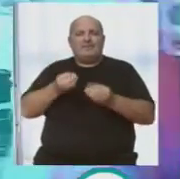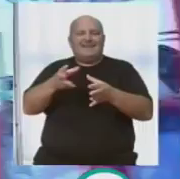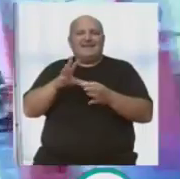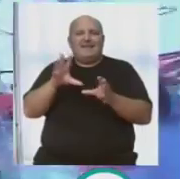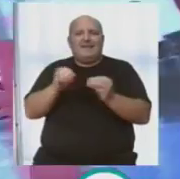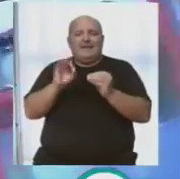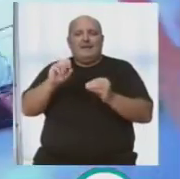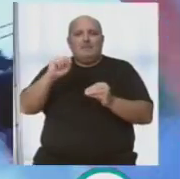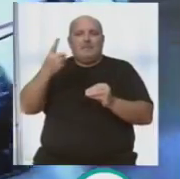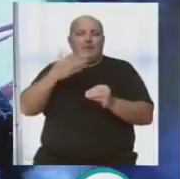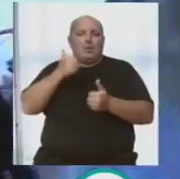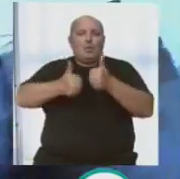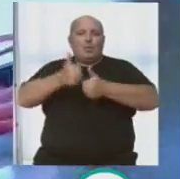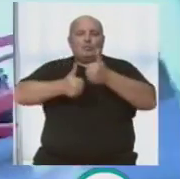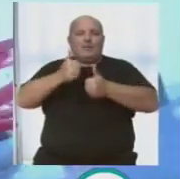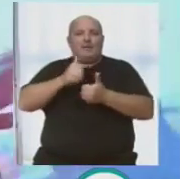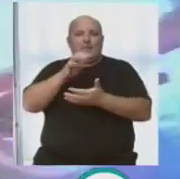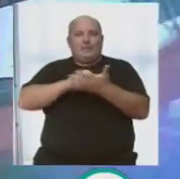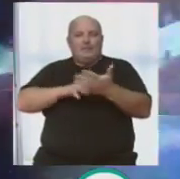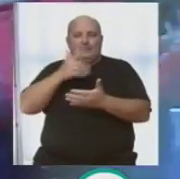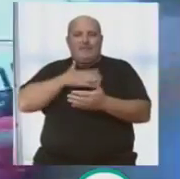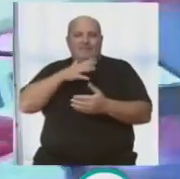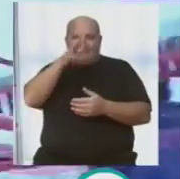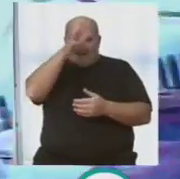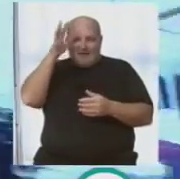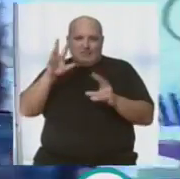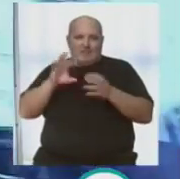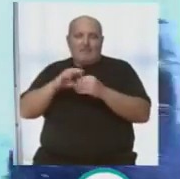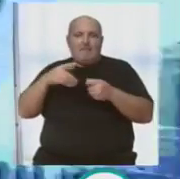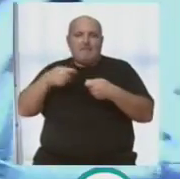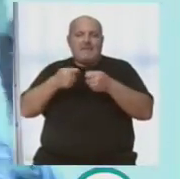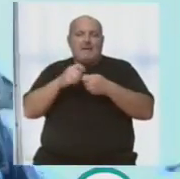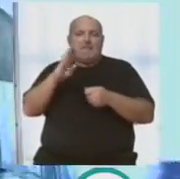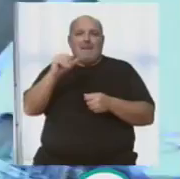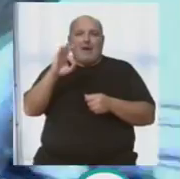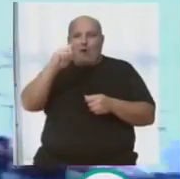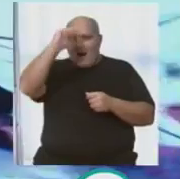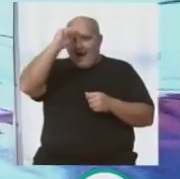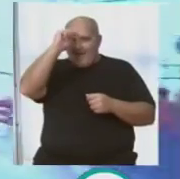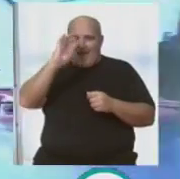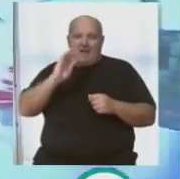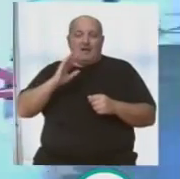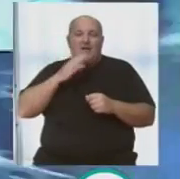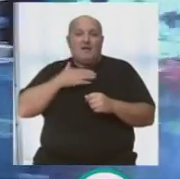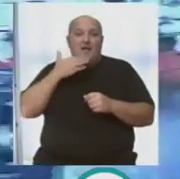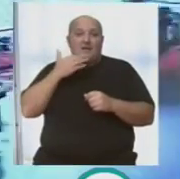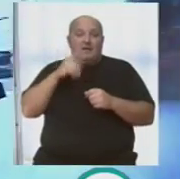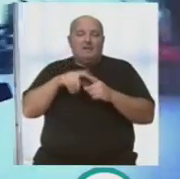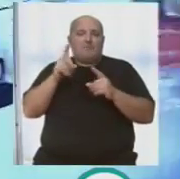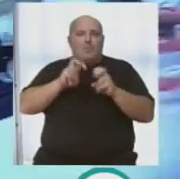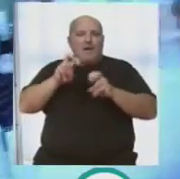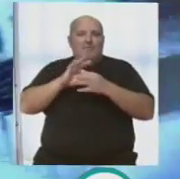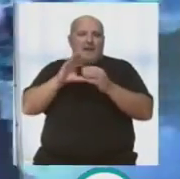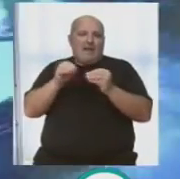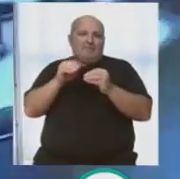de lo que ha sido el primero de los concursos de antologías de verano, el de la peña Paco Alba, porque nos quedamos casi sin tiempo, y queríamos tener espacio